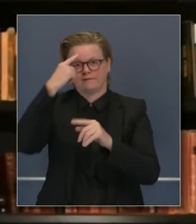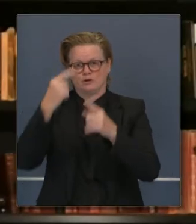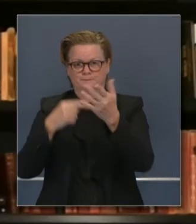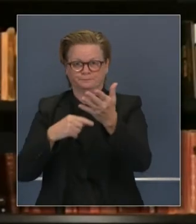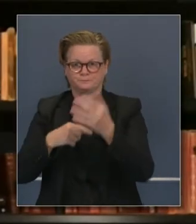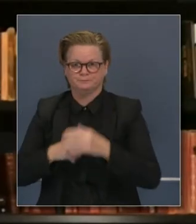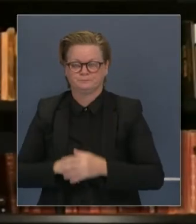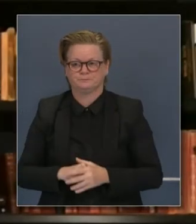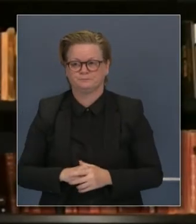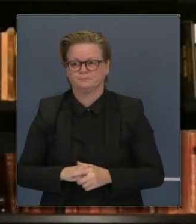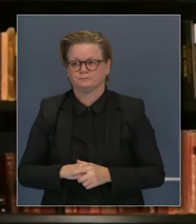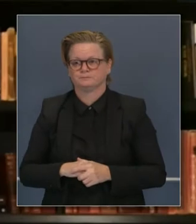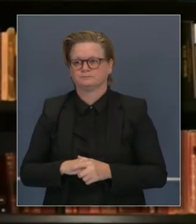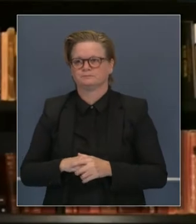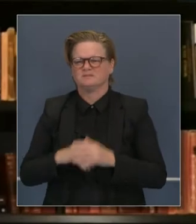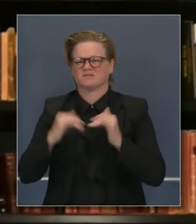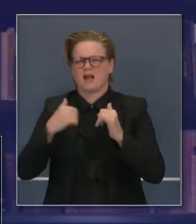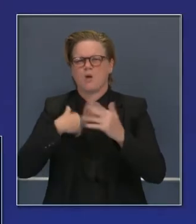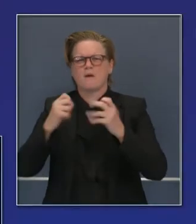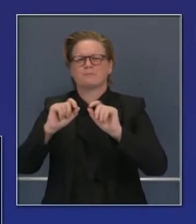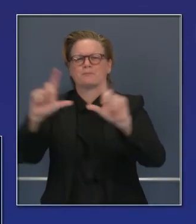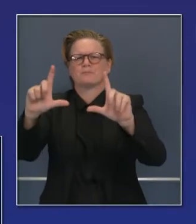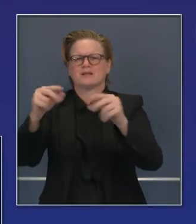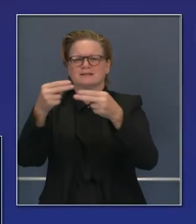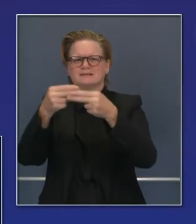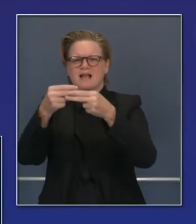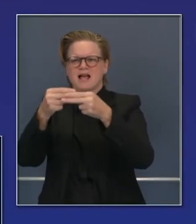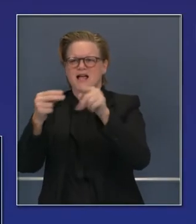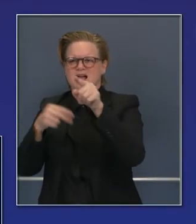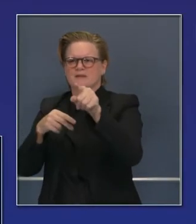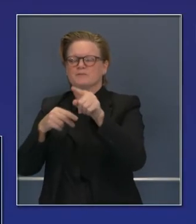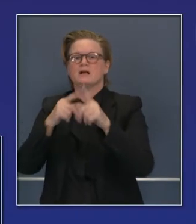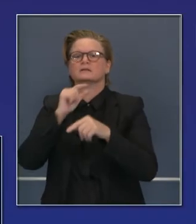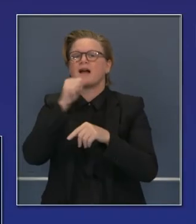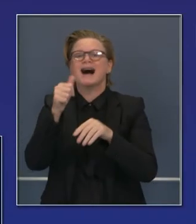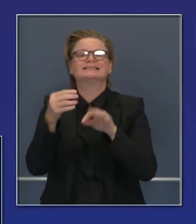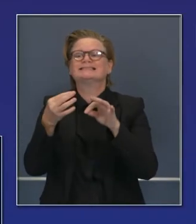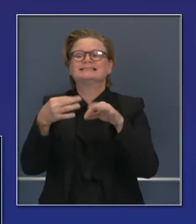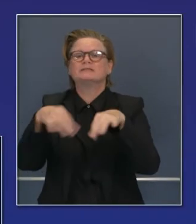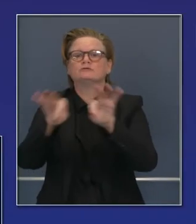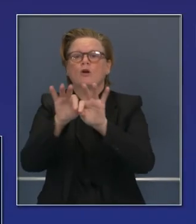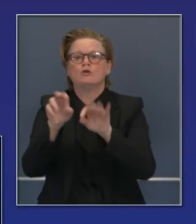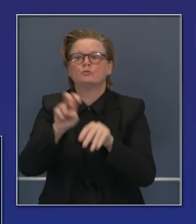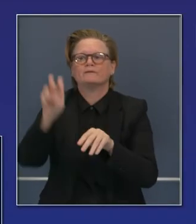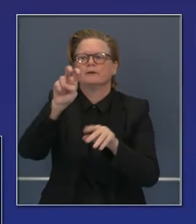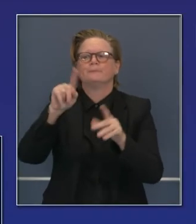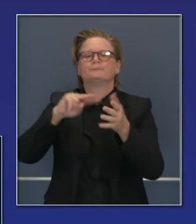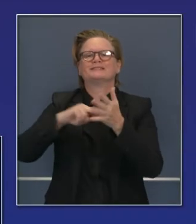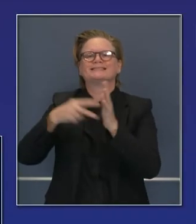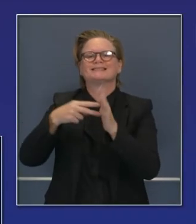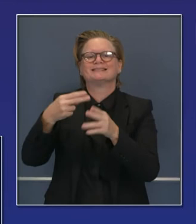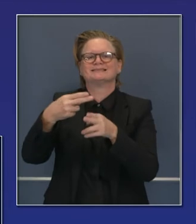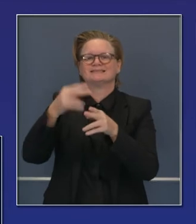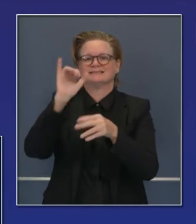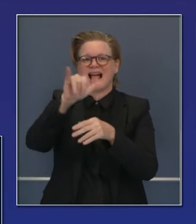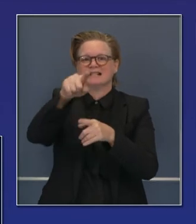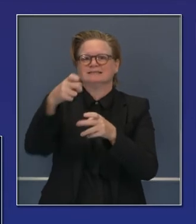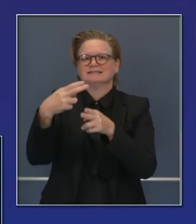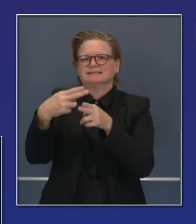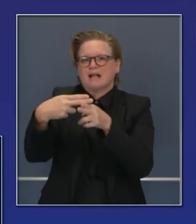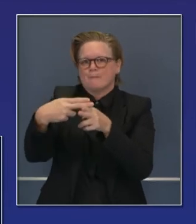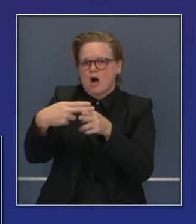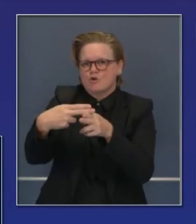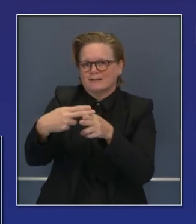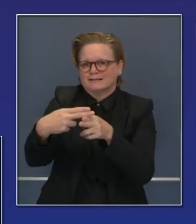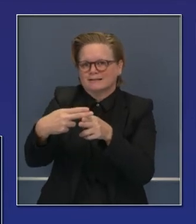Gracias, doctor Gally. Esta es una transparencia que presenté hace un momento sobre la restricción de viajes no esenciales. Habrá una restricción